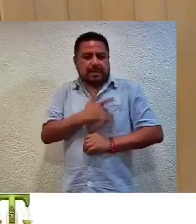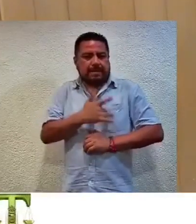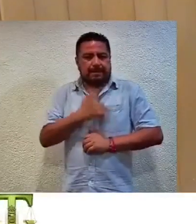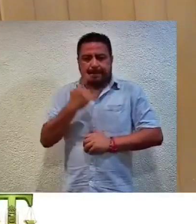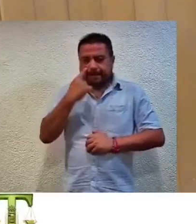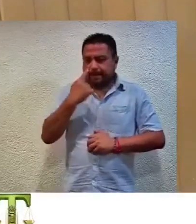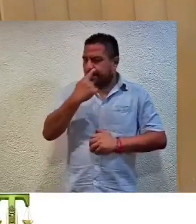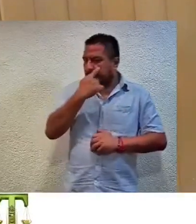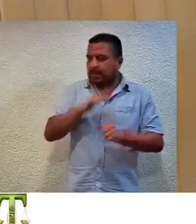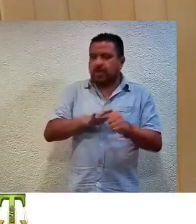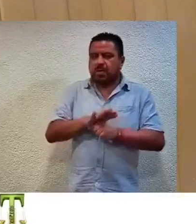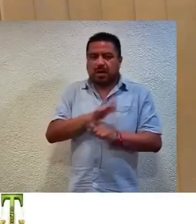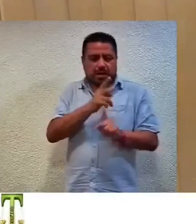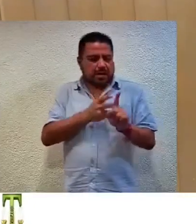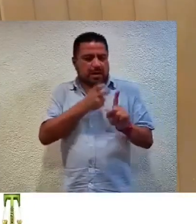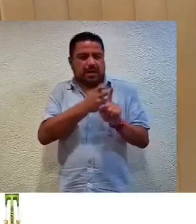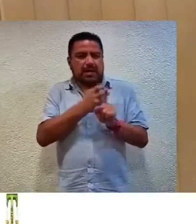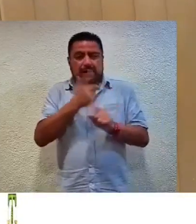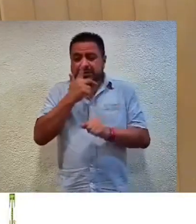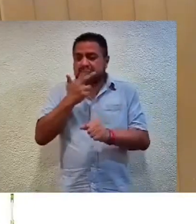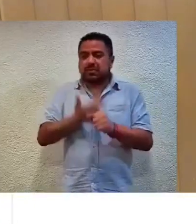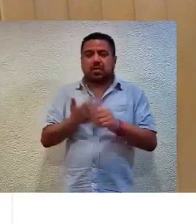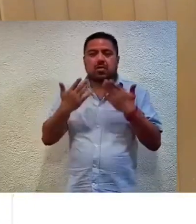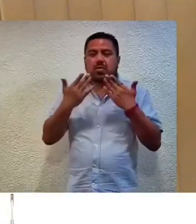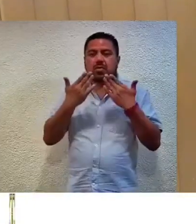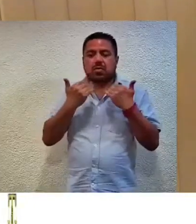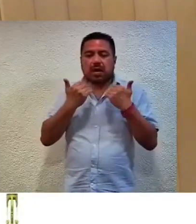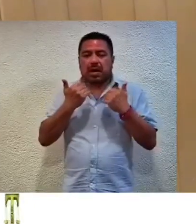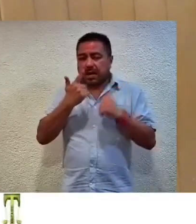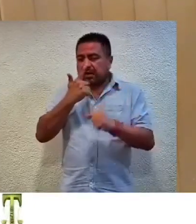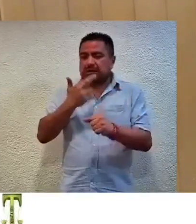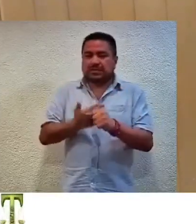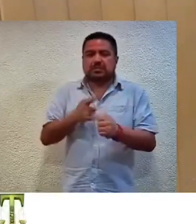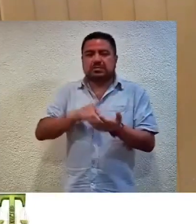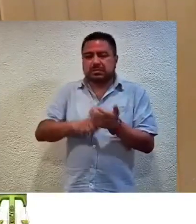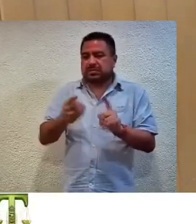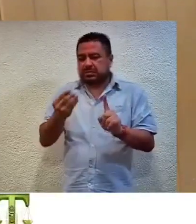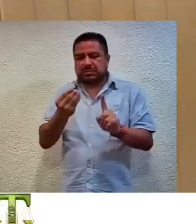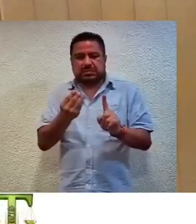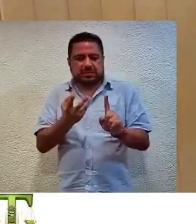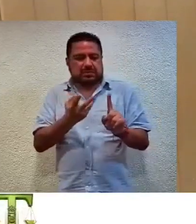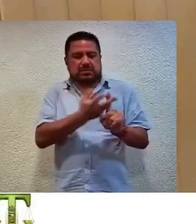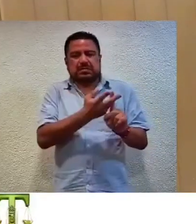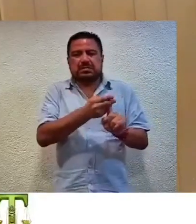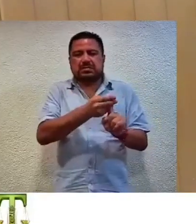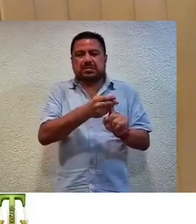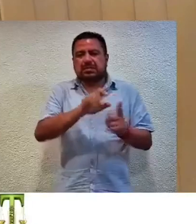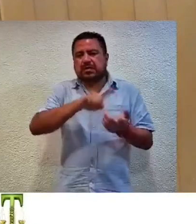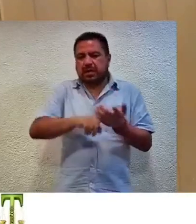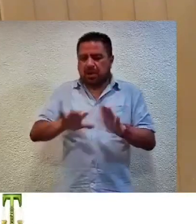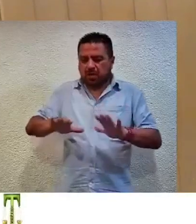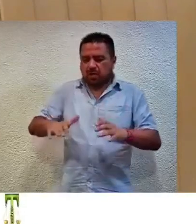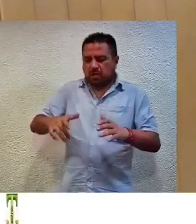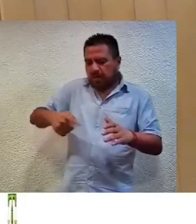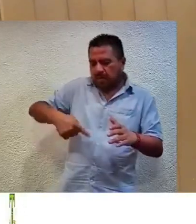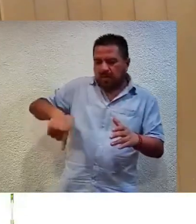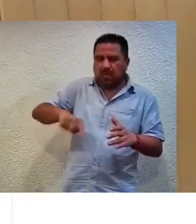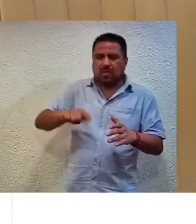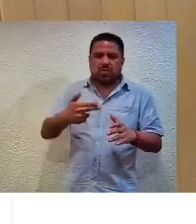infundado, ello porque ni la autoridad responsable ni la parte actora parten del hecho de lo que lo ha decidido por la comunidad de